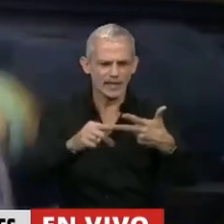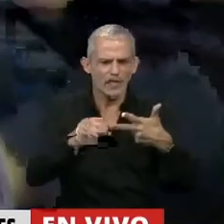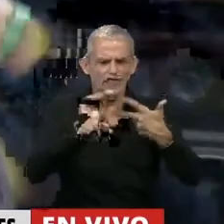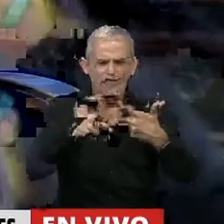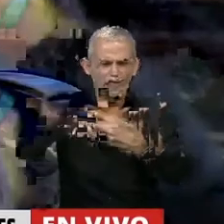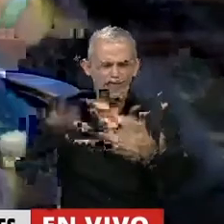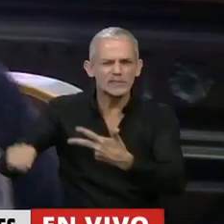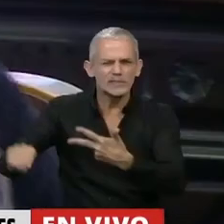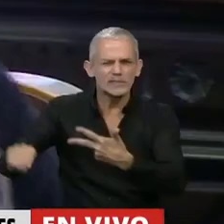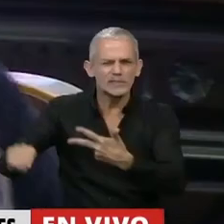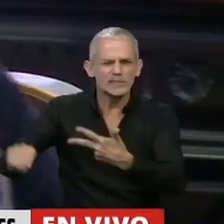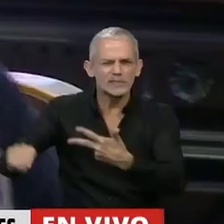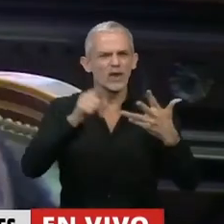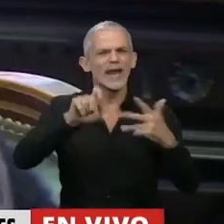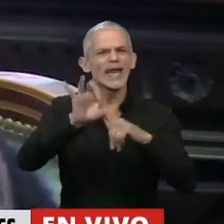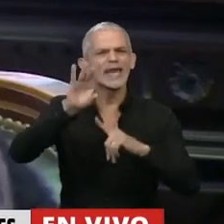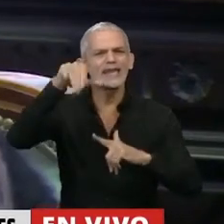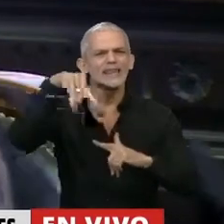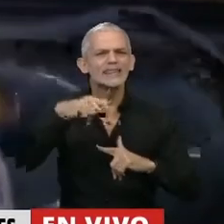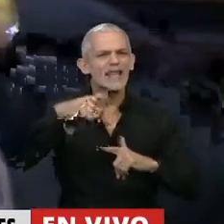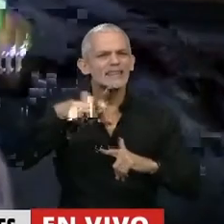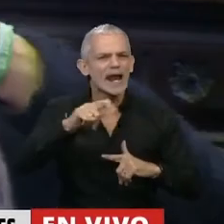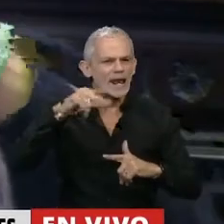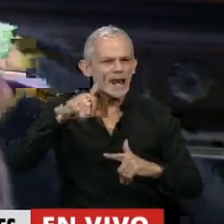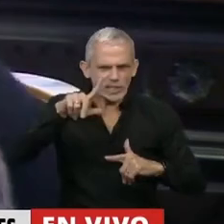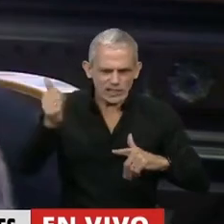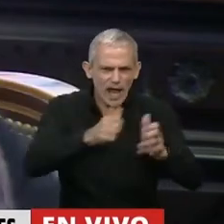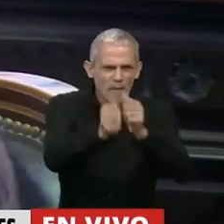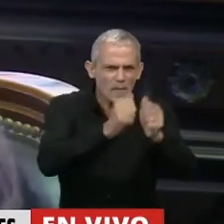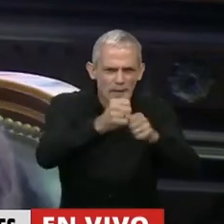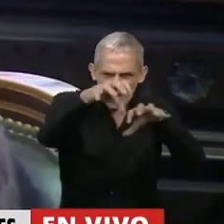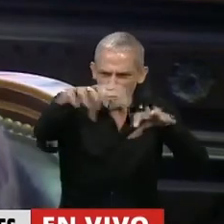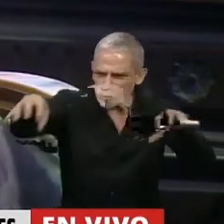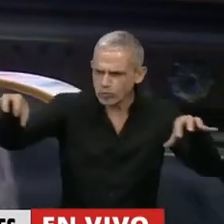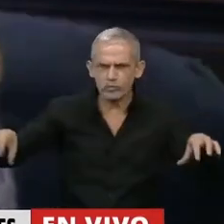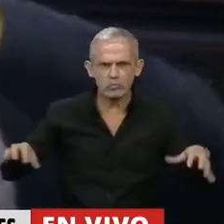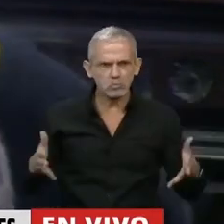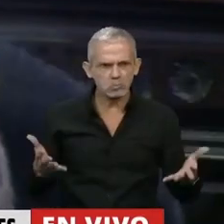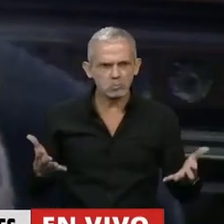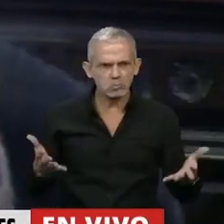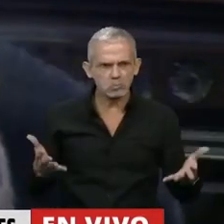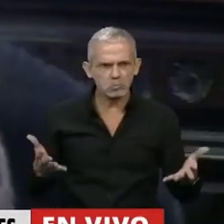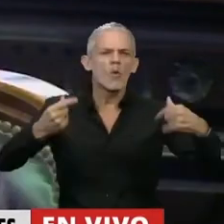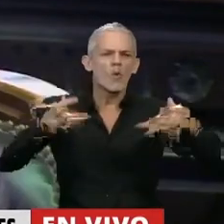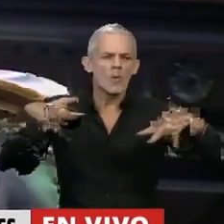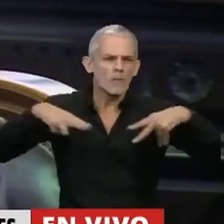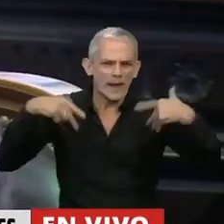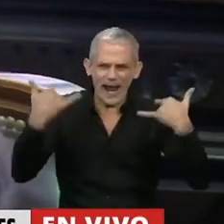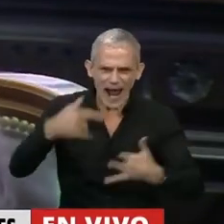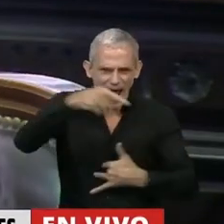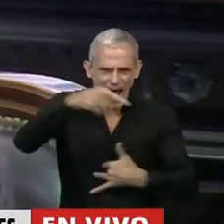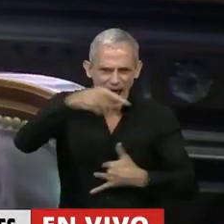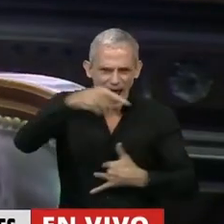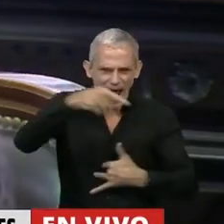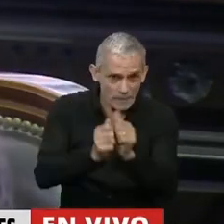a Madana y Quintanilla y a una cantidad enorme de los más grandes empresarios del